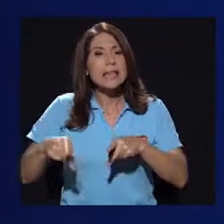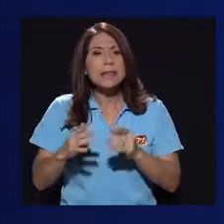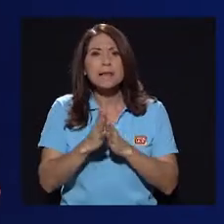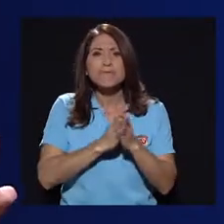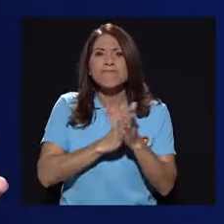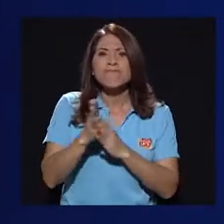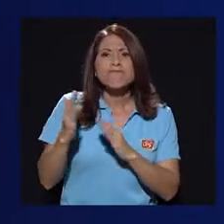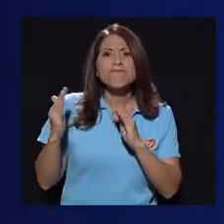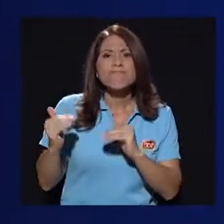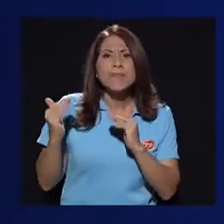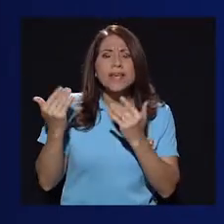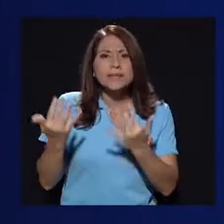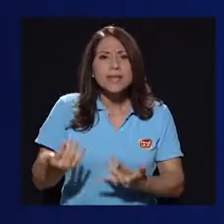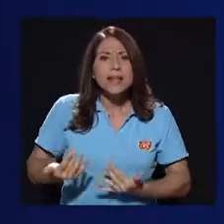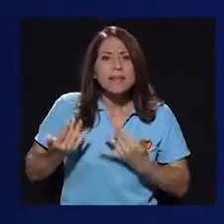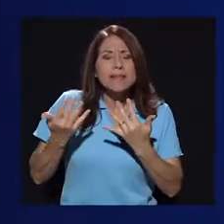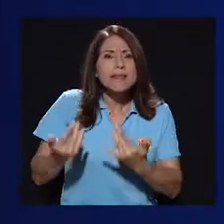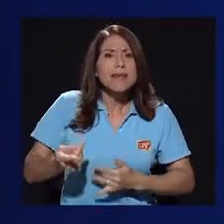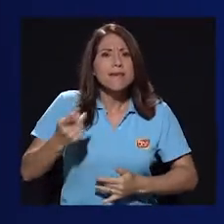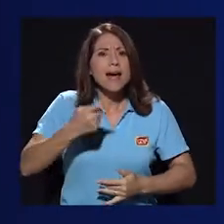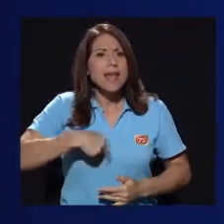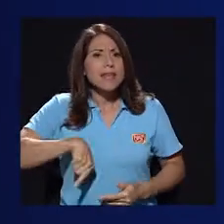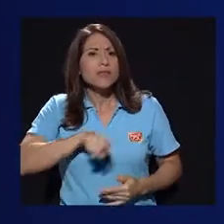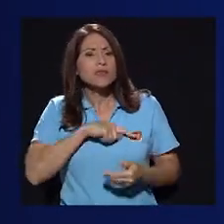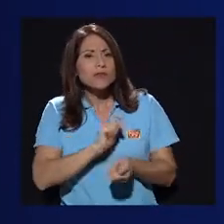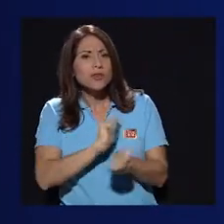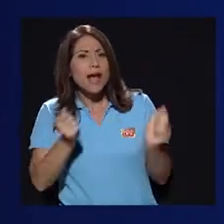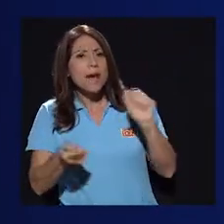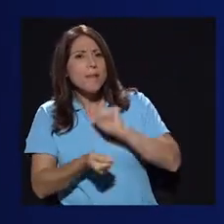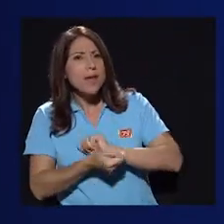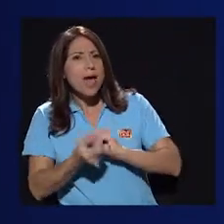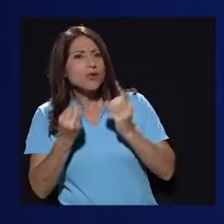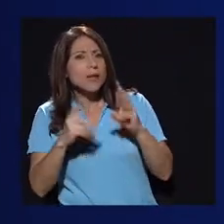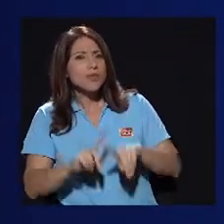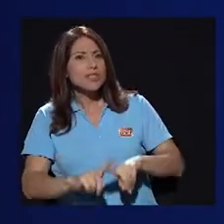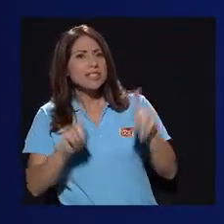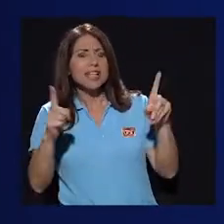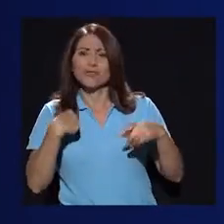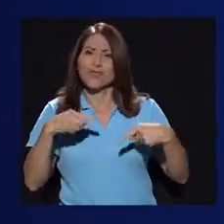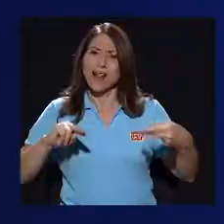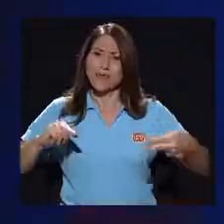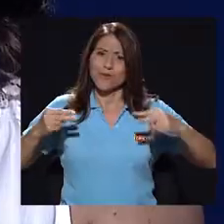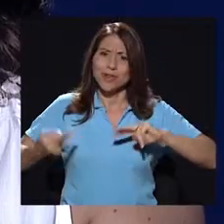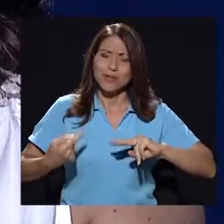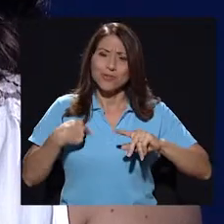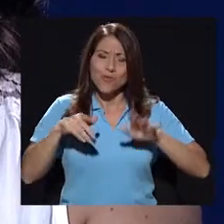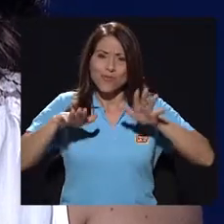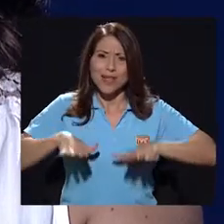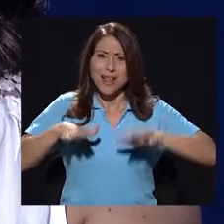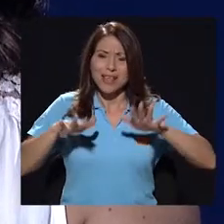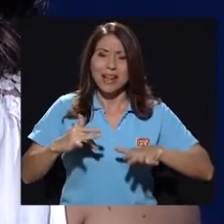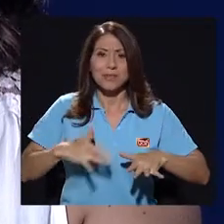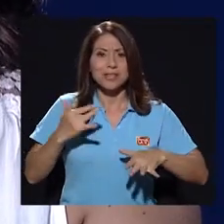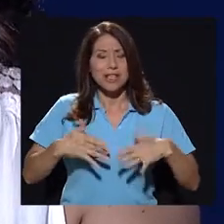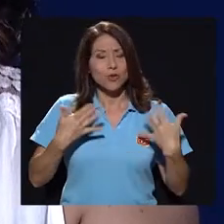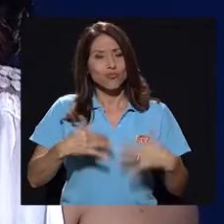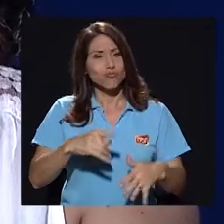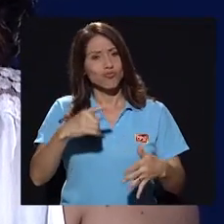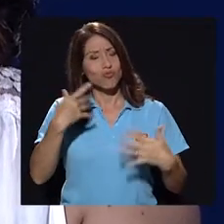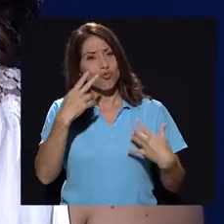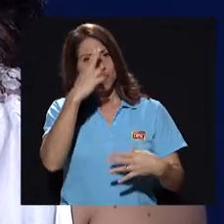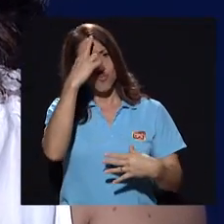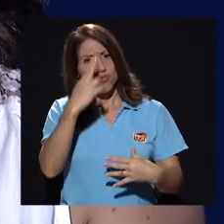mucha expectativa, ¿verdad? Hemos cambiado, estamos distintas. Yo al contrario, estoy como muy tranquila y la verdad me siento muy